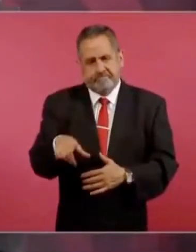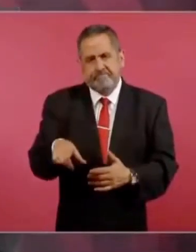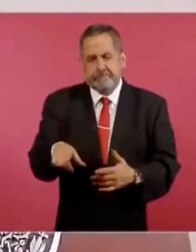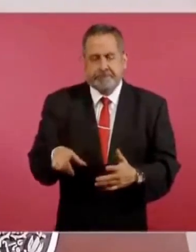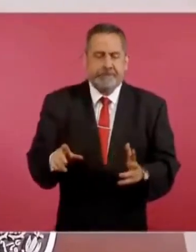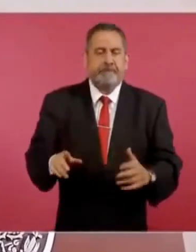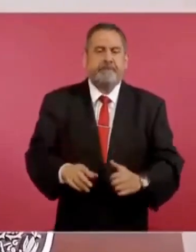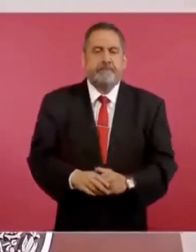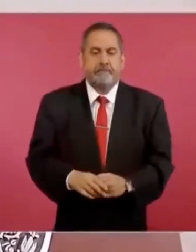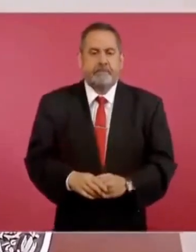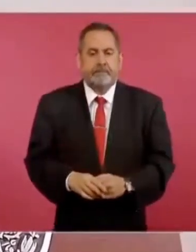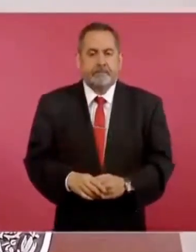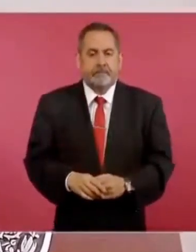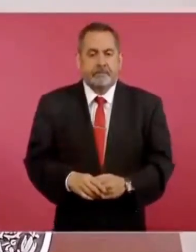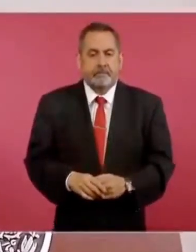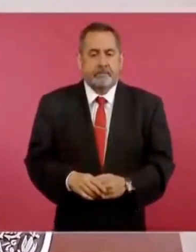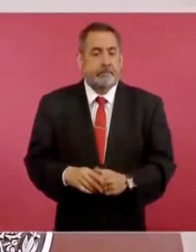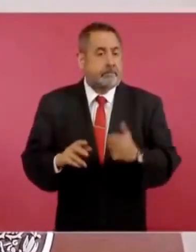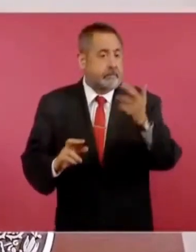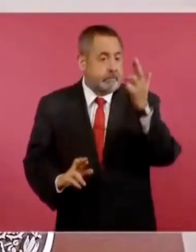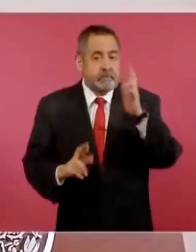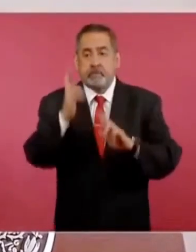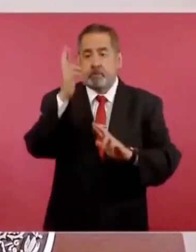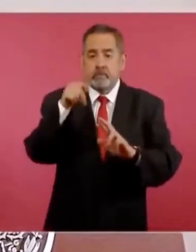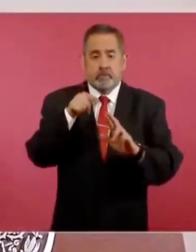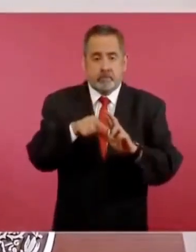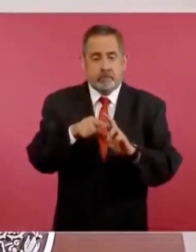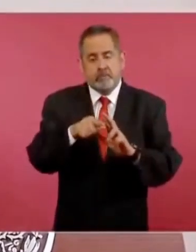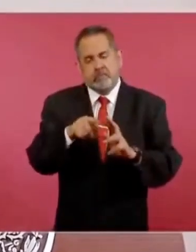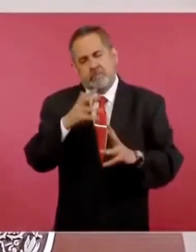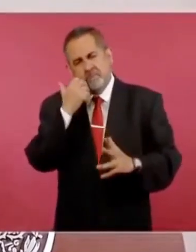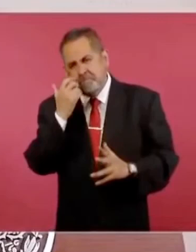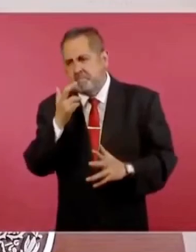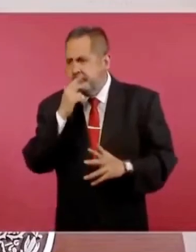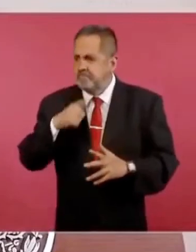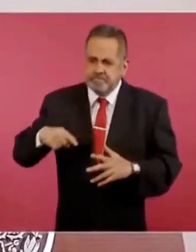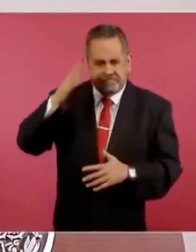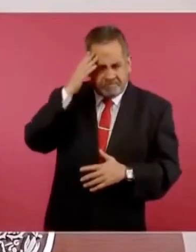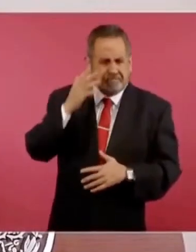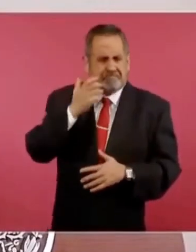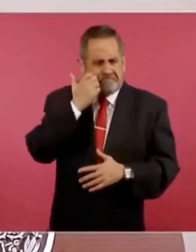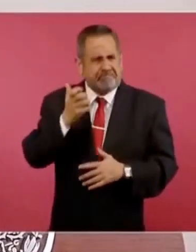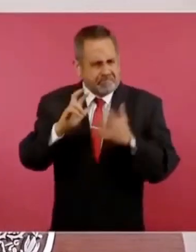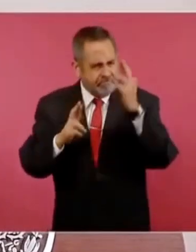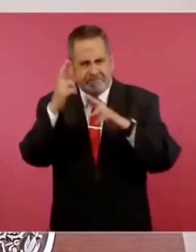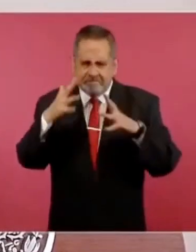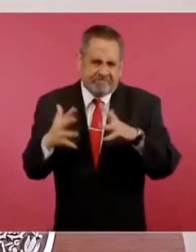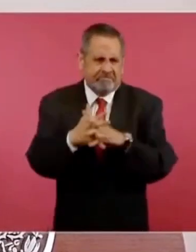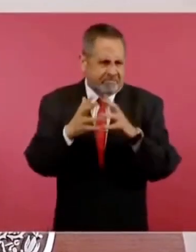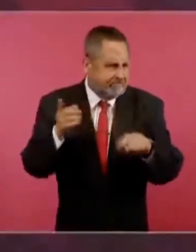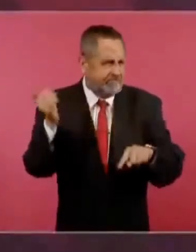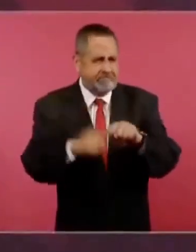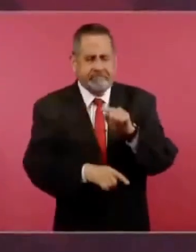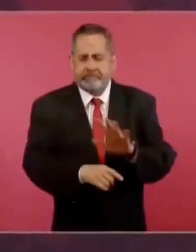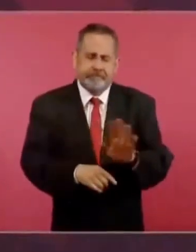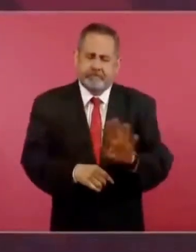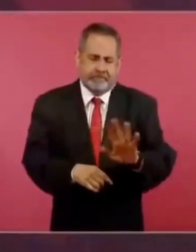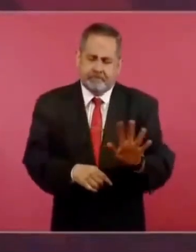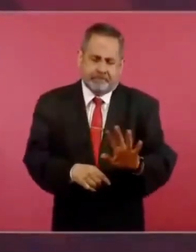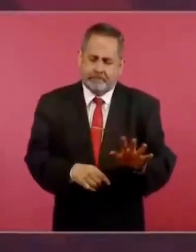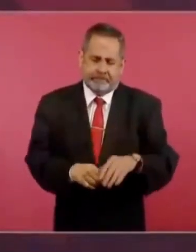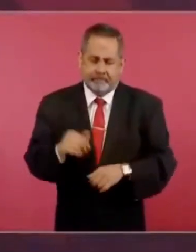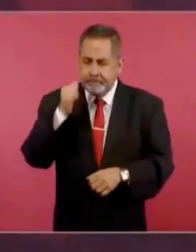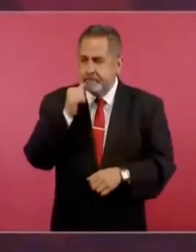Y aunque no siempre las revoluciones han sido deseadas por los dirigentes, no siempre,